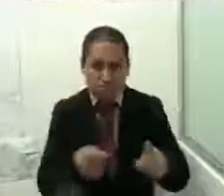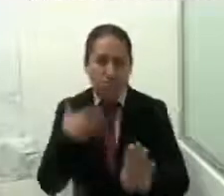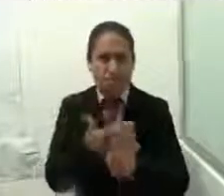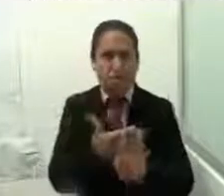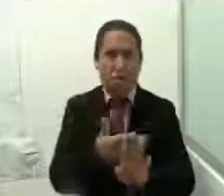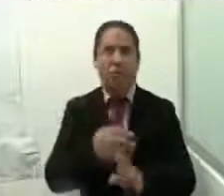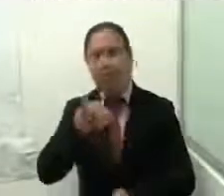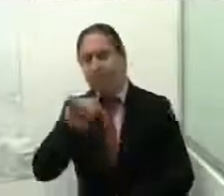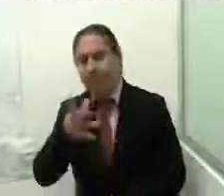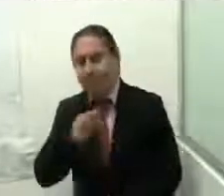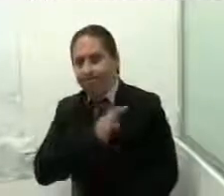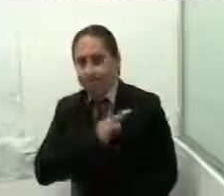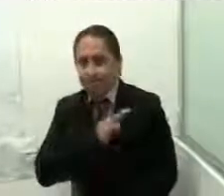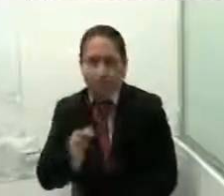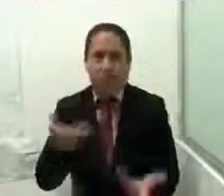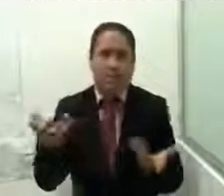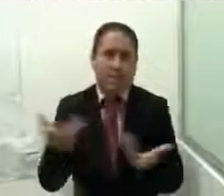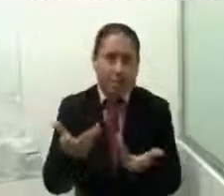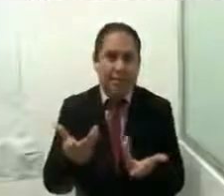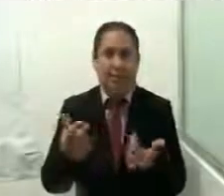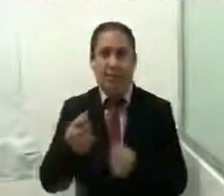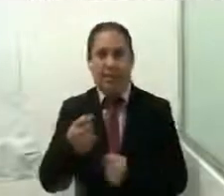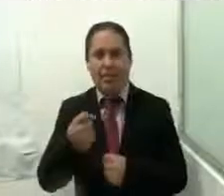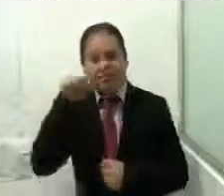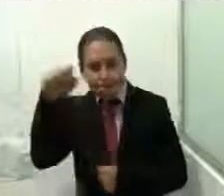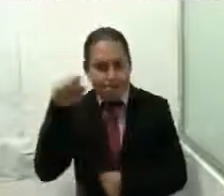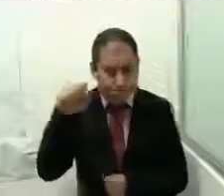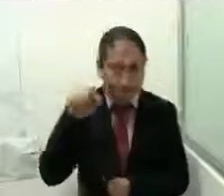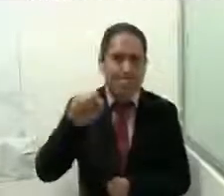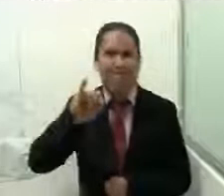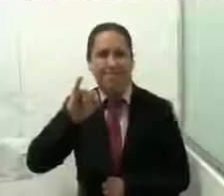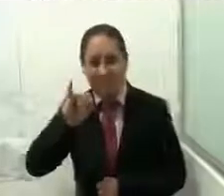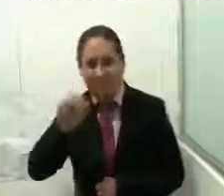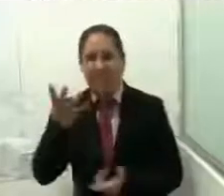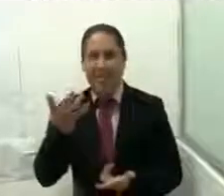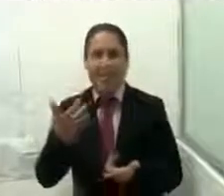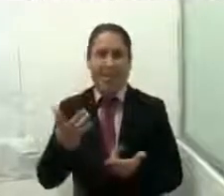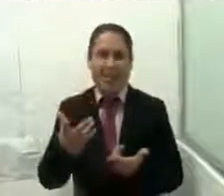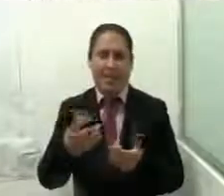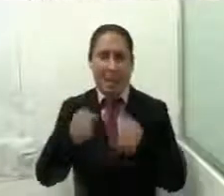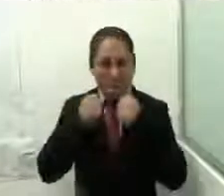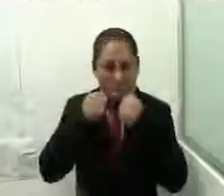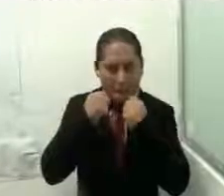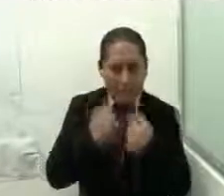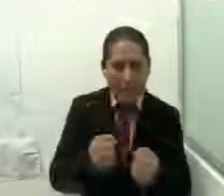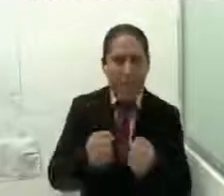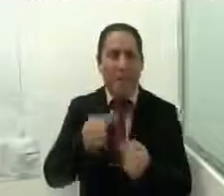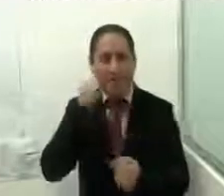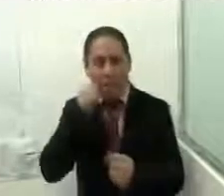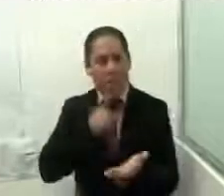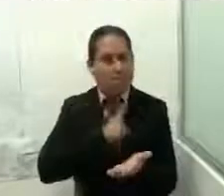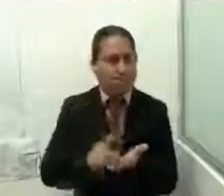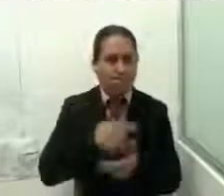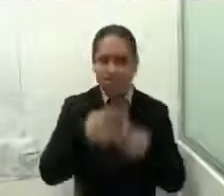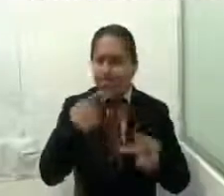autodeterminación y autonomía, manifestándose además un ejercicio del poder democrático que emana del goce pleno de sus derechos y sus